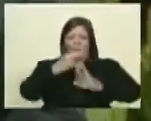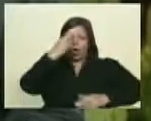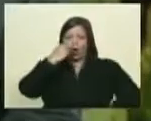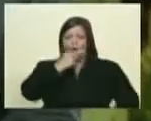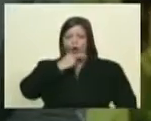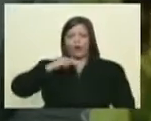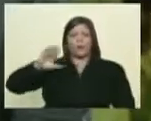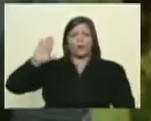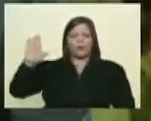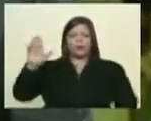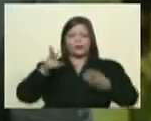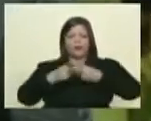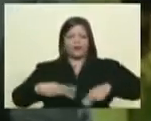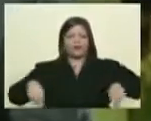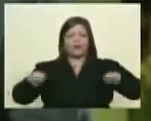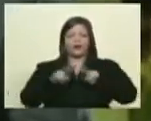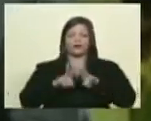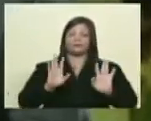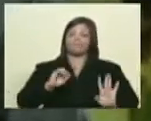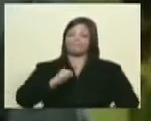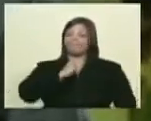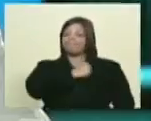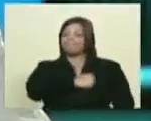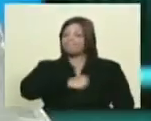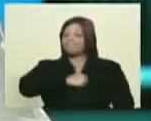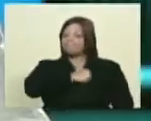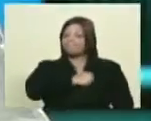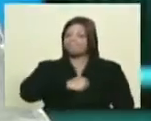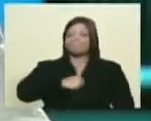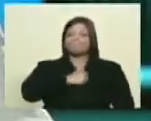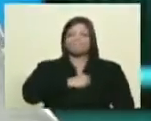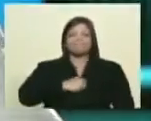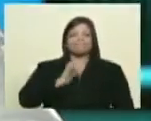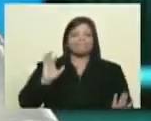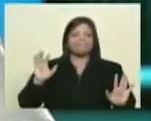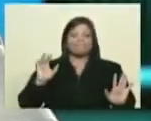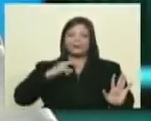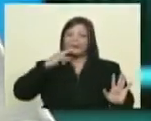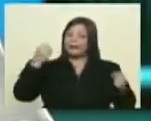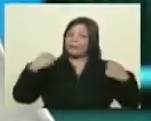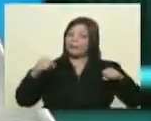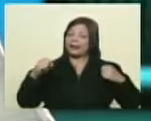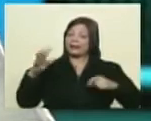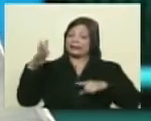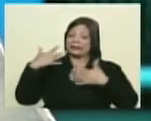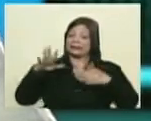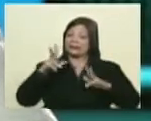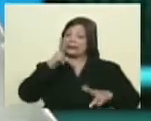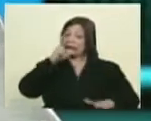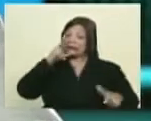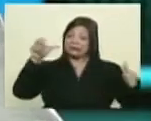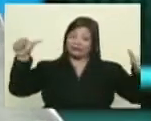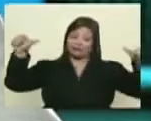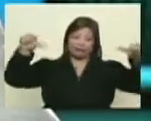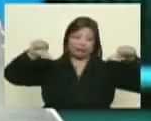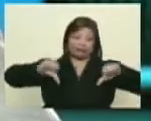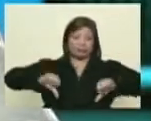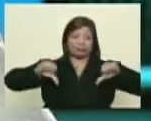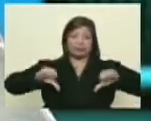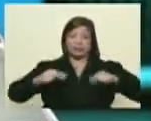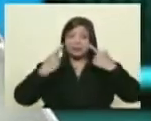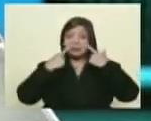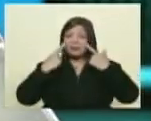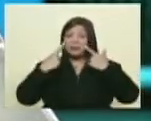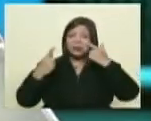con algunos valores y por eso se va más allá del pago desgraciadamente la realidad práctica es aplastante y hemos visto como se han